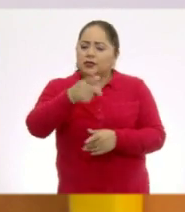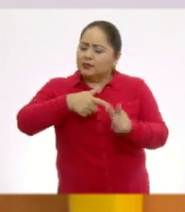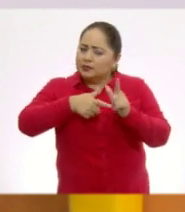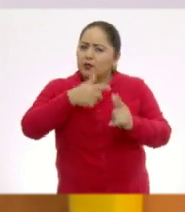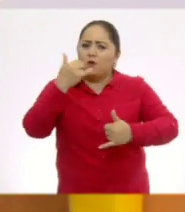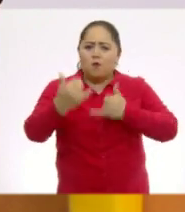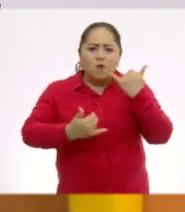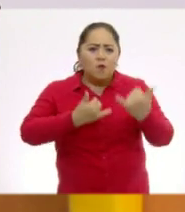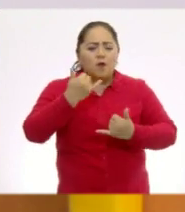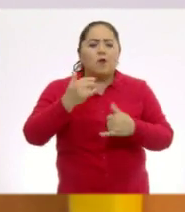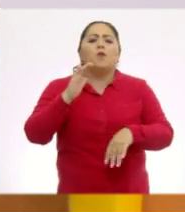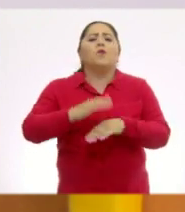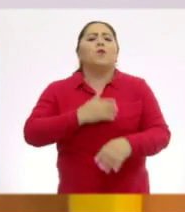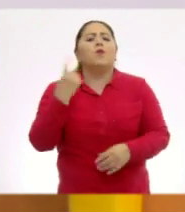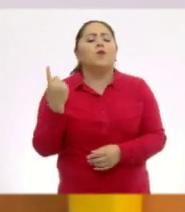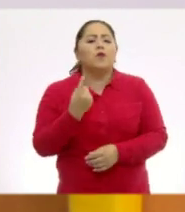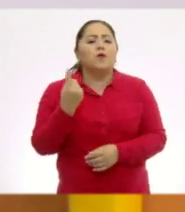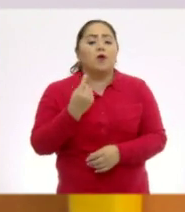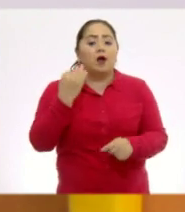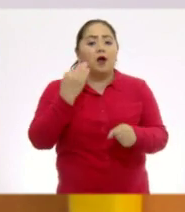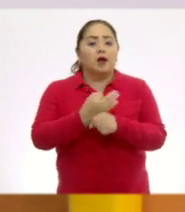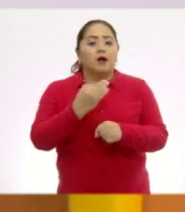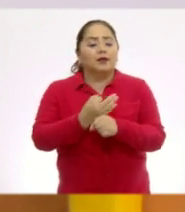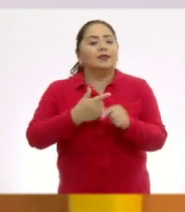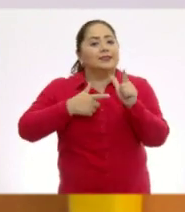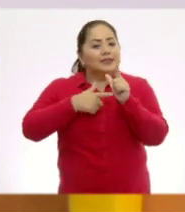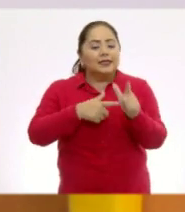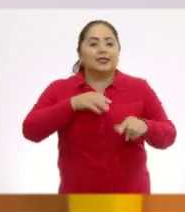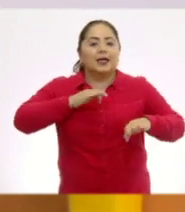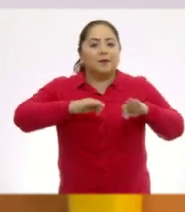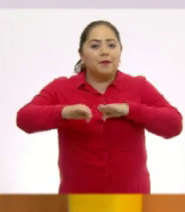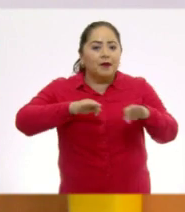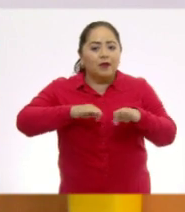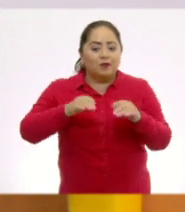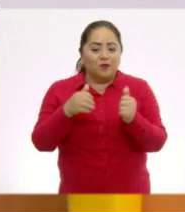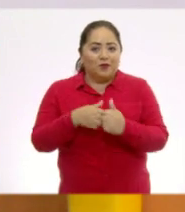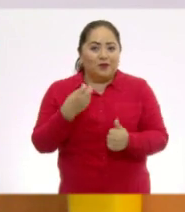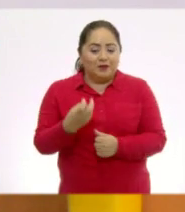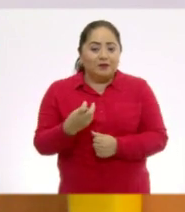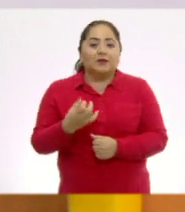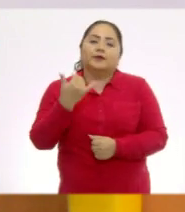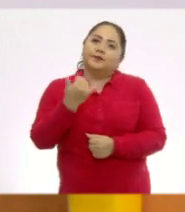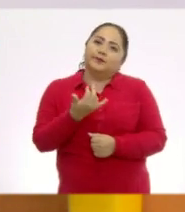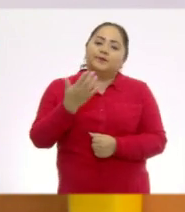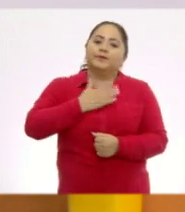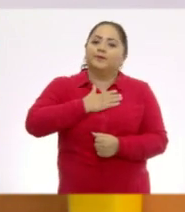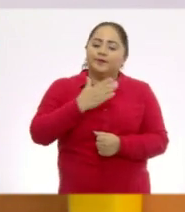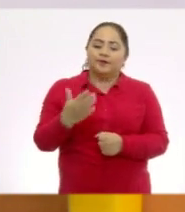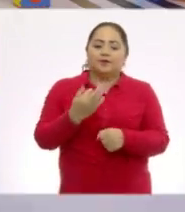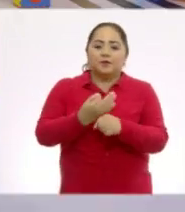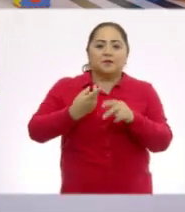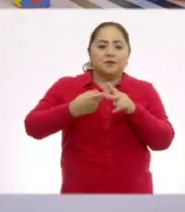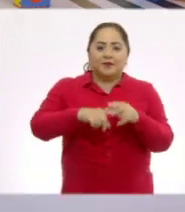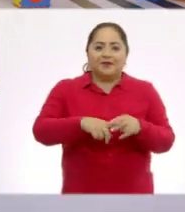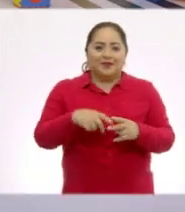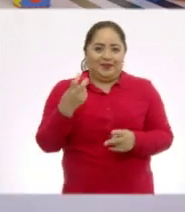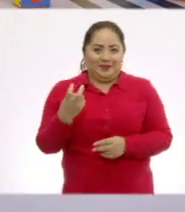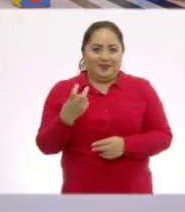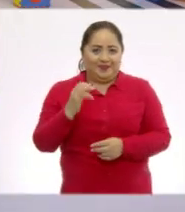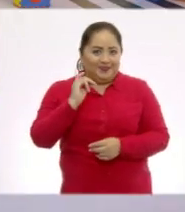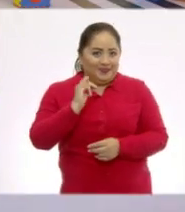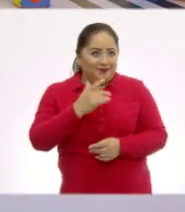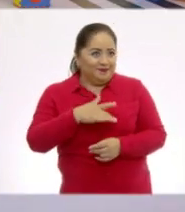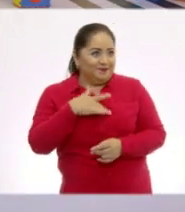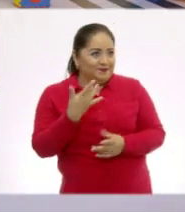jugando con el Tangram, porque vamos a seguir trabajando con él y, bueno, vamos a empezar con esto. ¿Te parece?